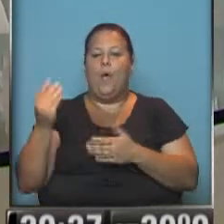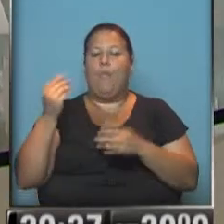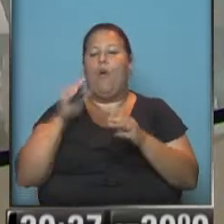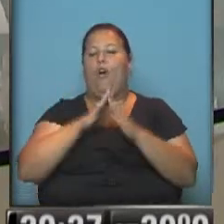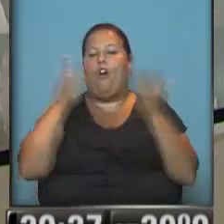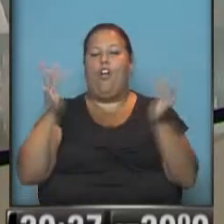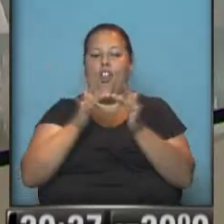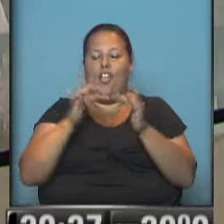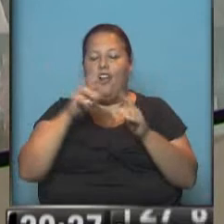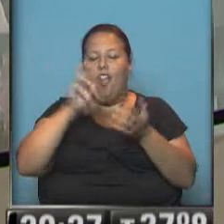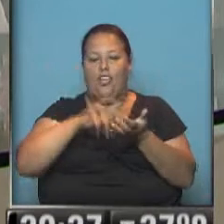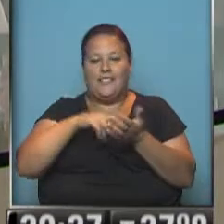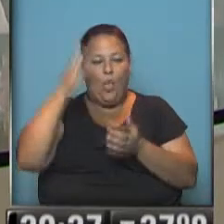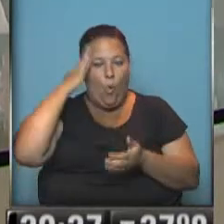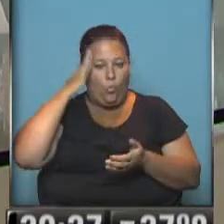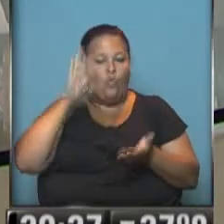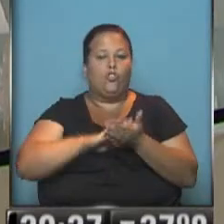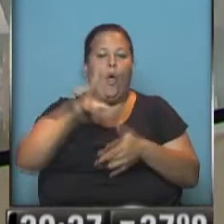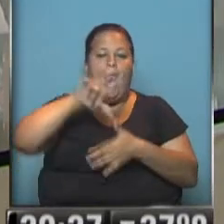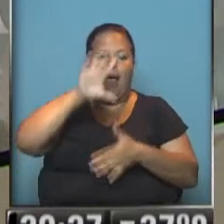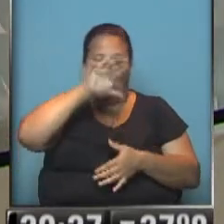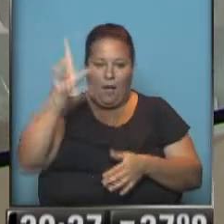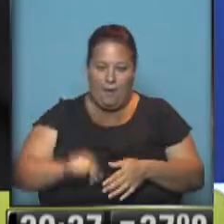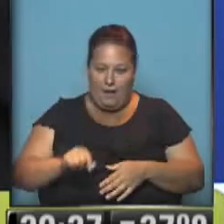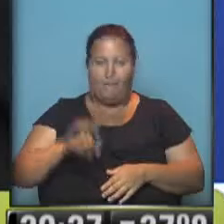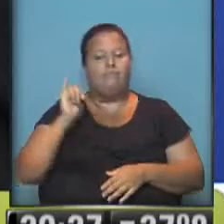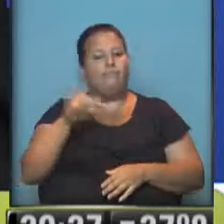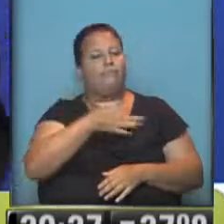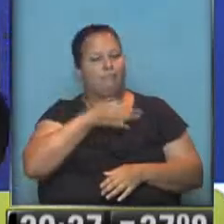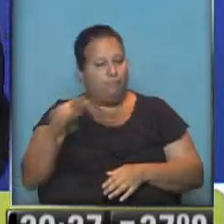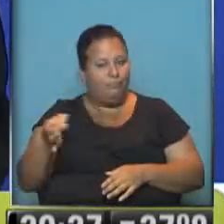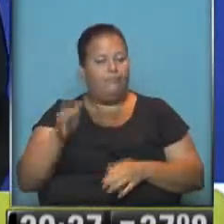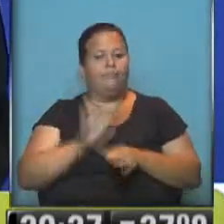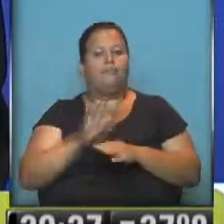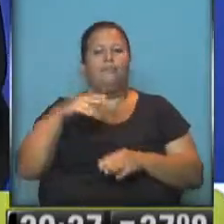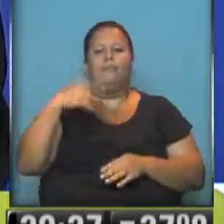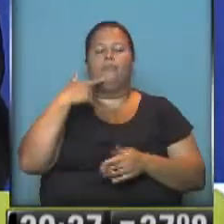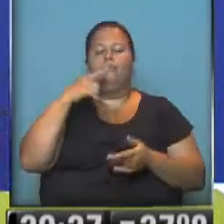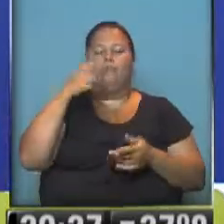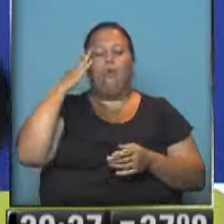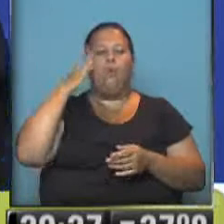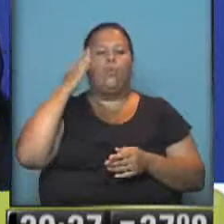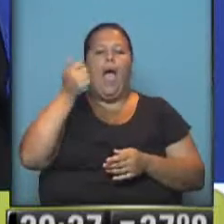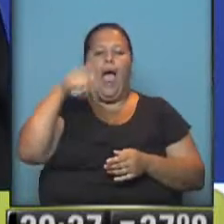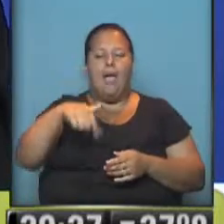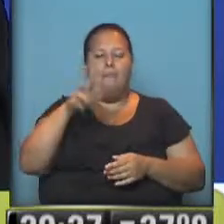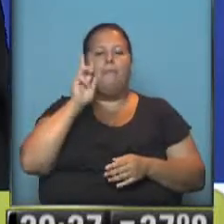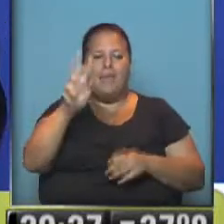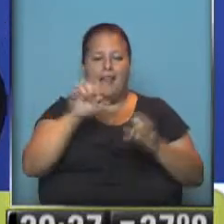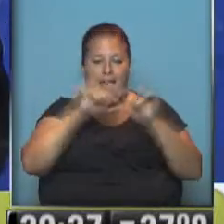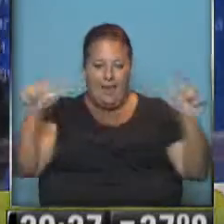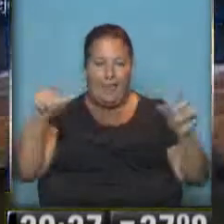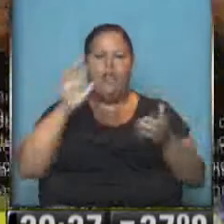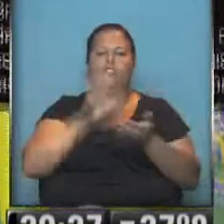de noticias culturales que tienen que ver con Latinoamérica, Pedro? Efectivamente, se llama nodalcultura.am, ahora van a poder ver la página,